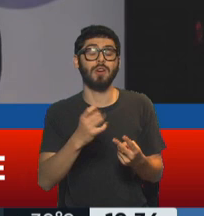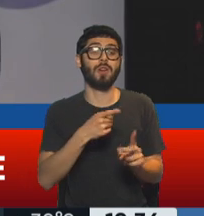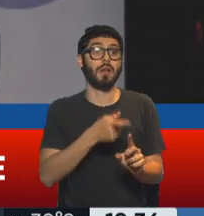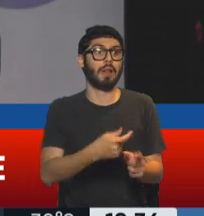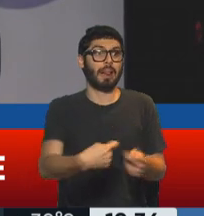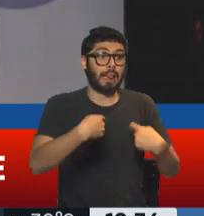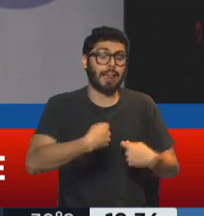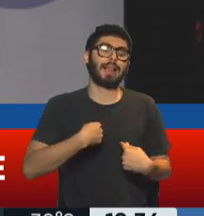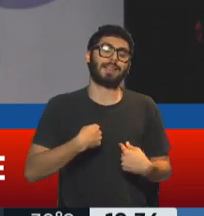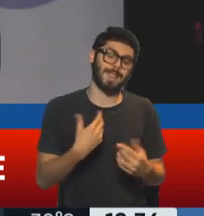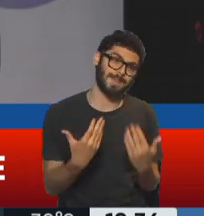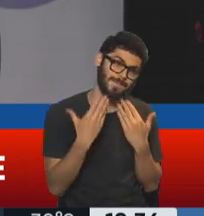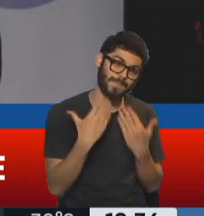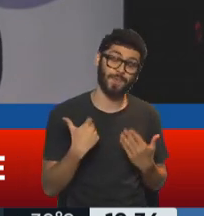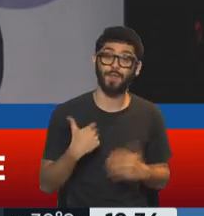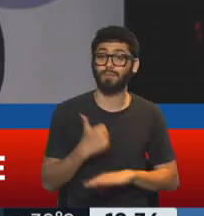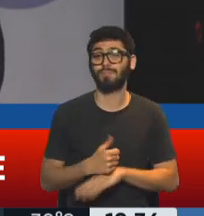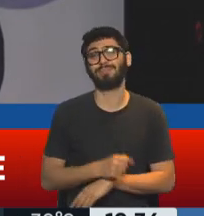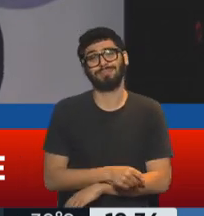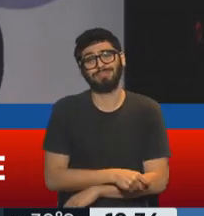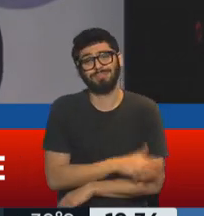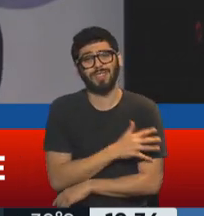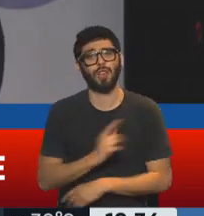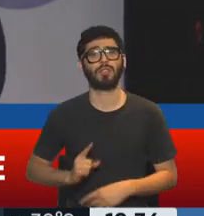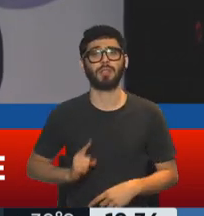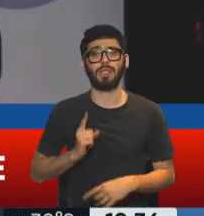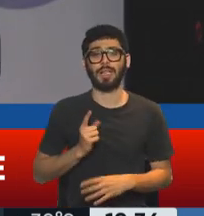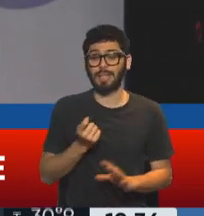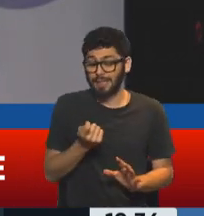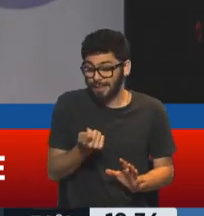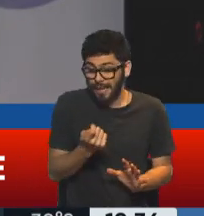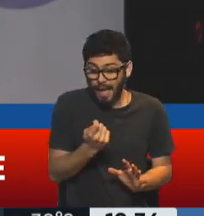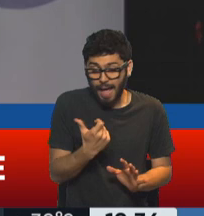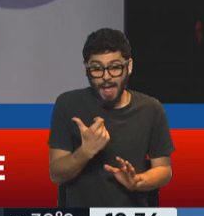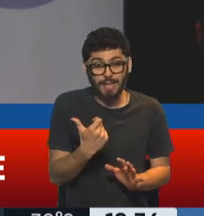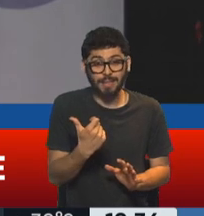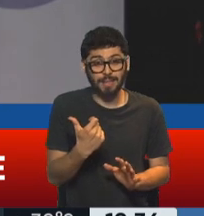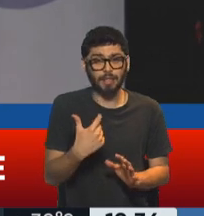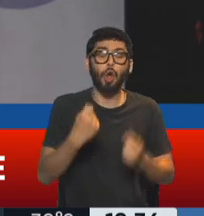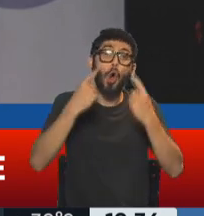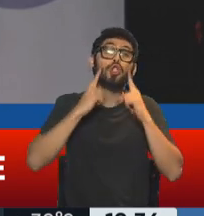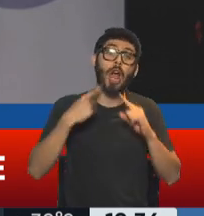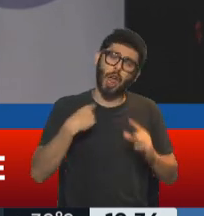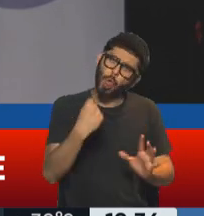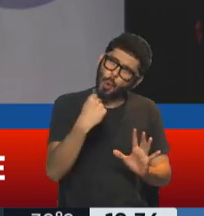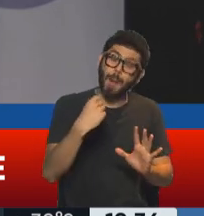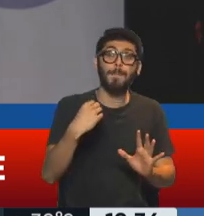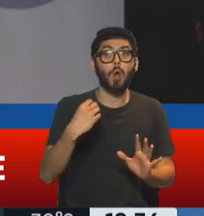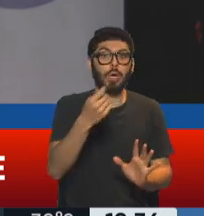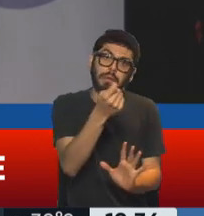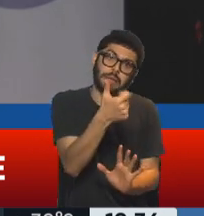profundamente emocionada, orgullosa y casi a punto de, soy dura para llorar, pero casi,